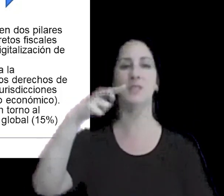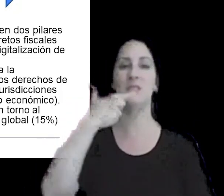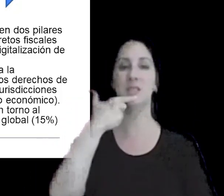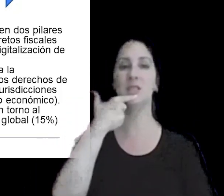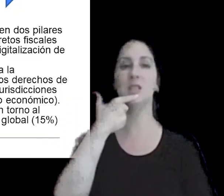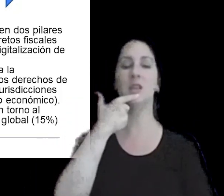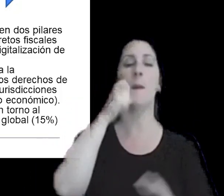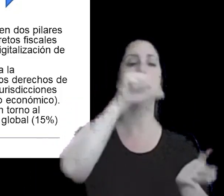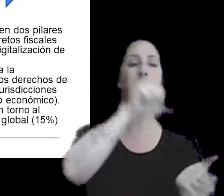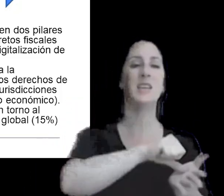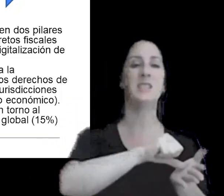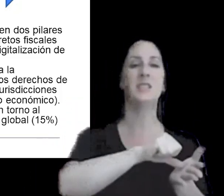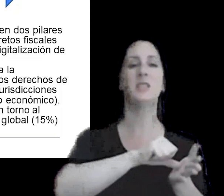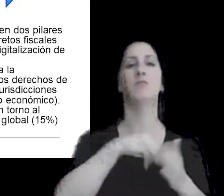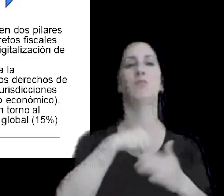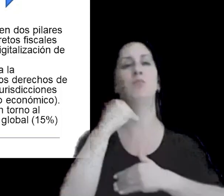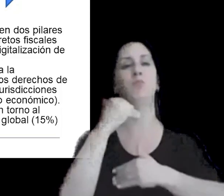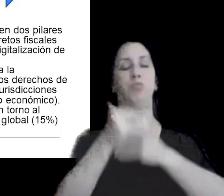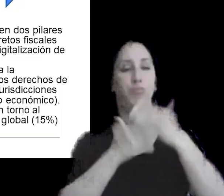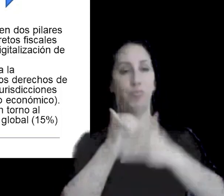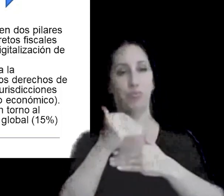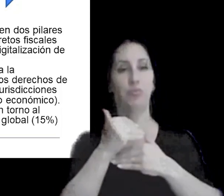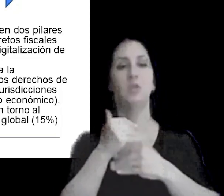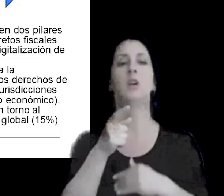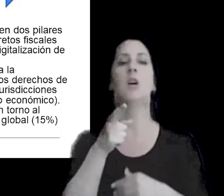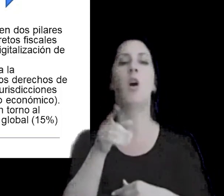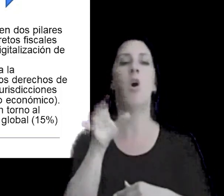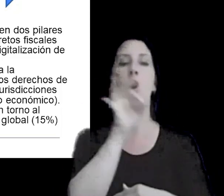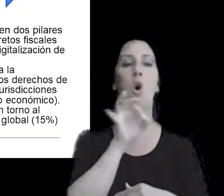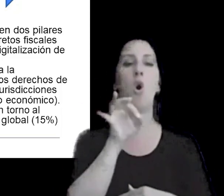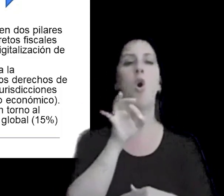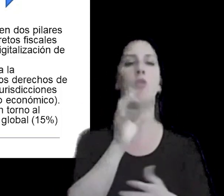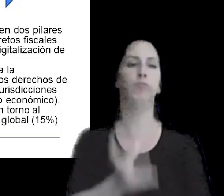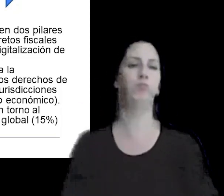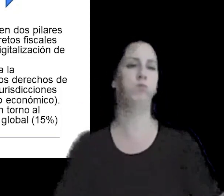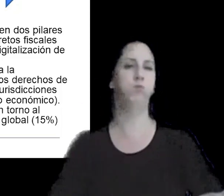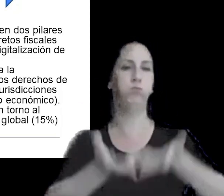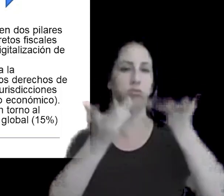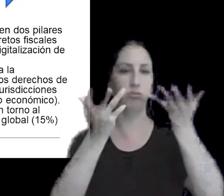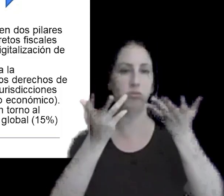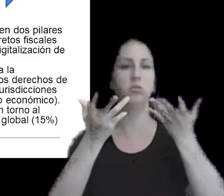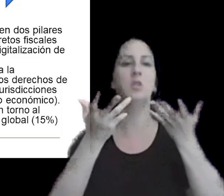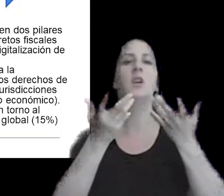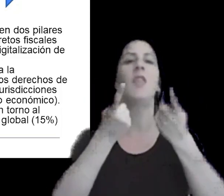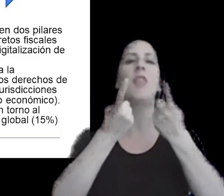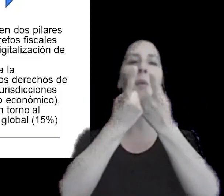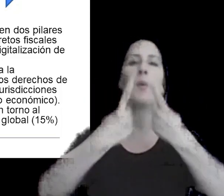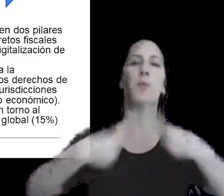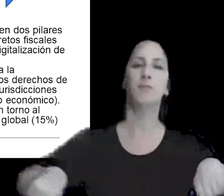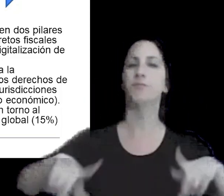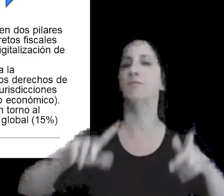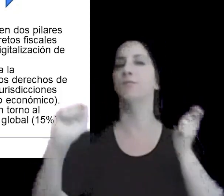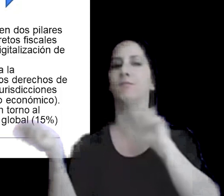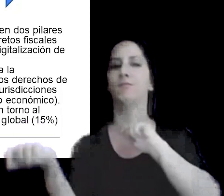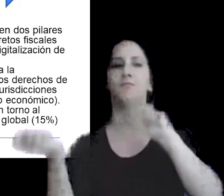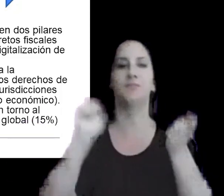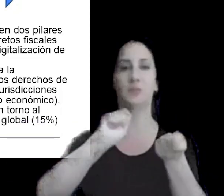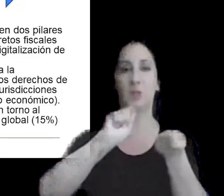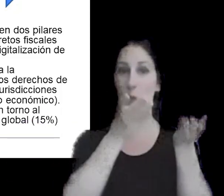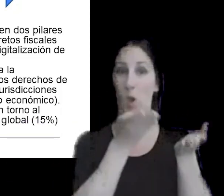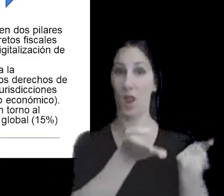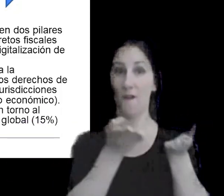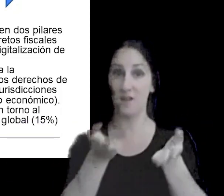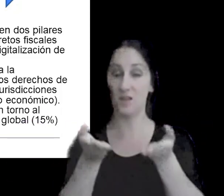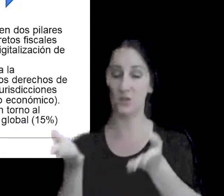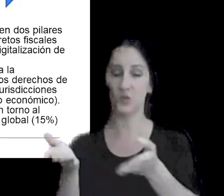Base Erosion Profit Shifting o Erosión de la Base y Traslado de Beneficios que